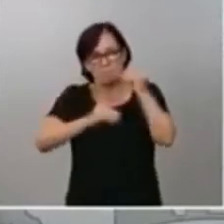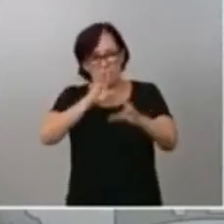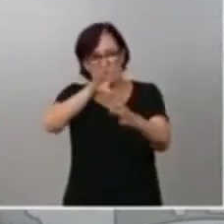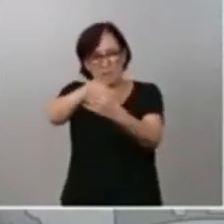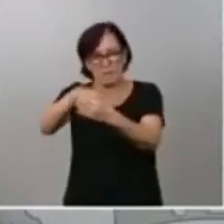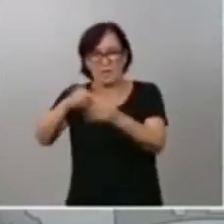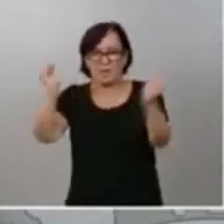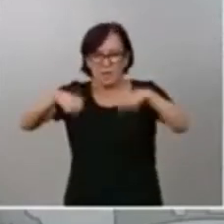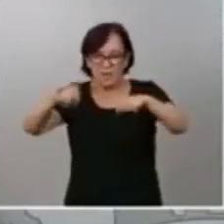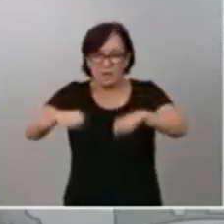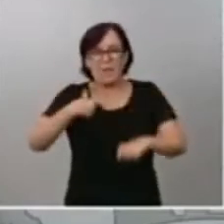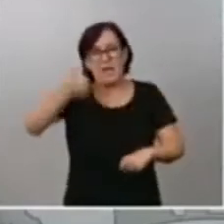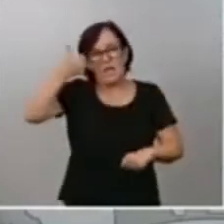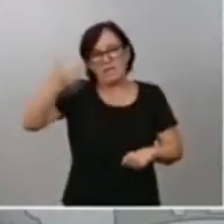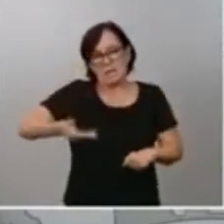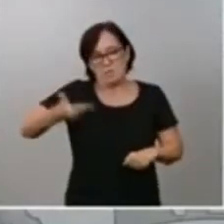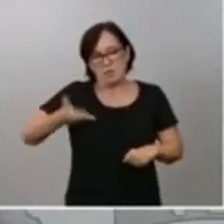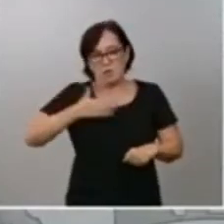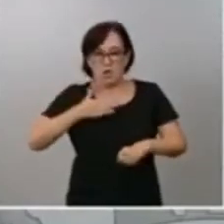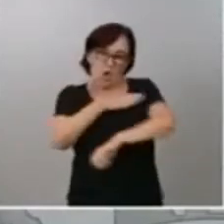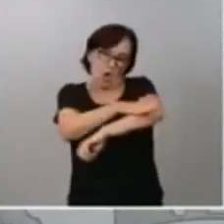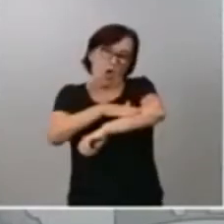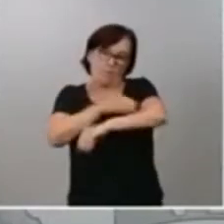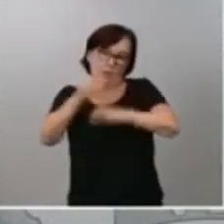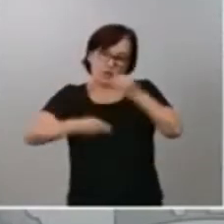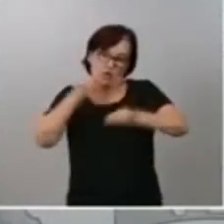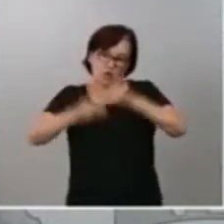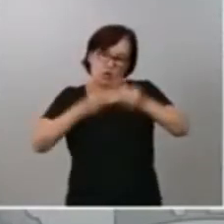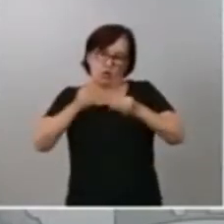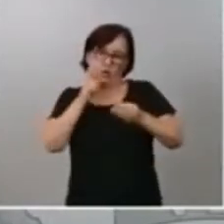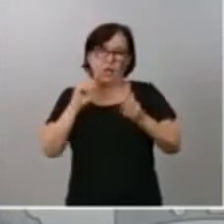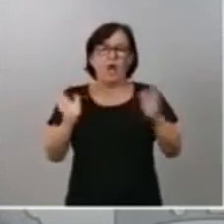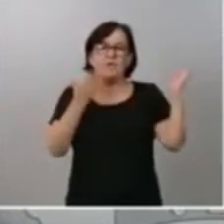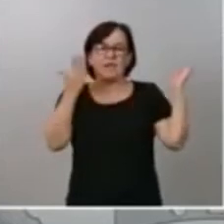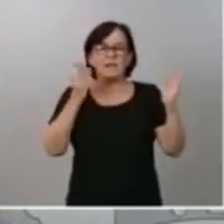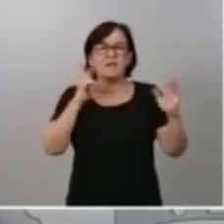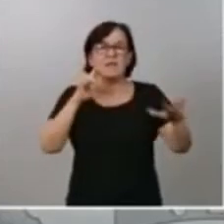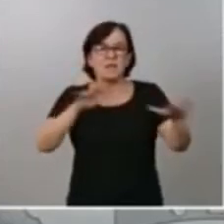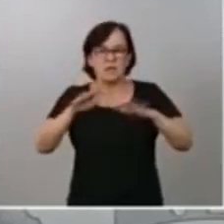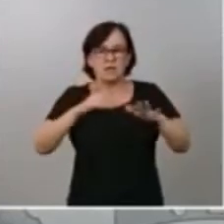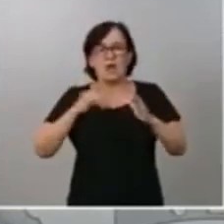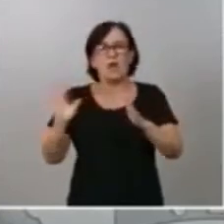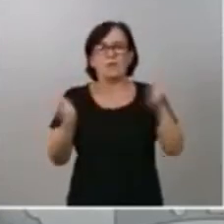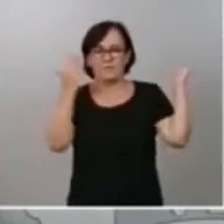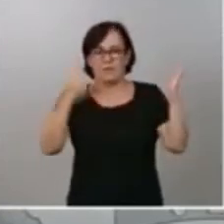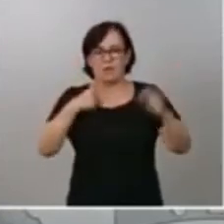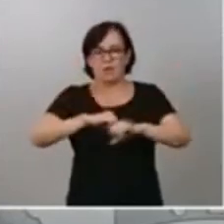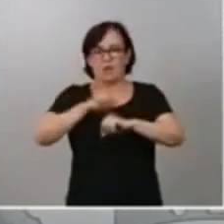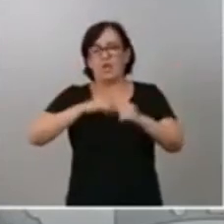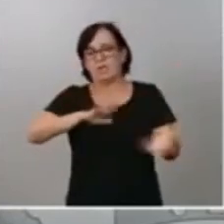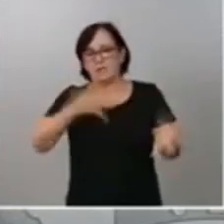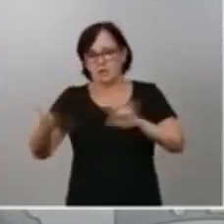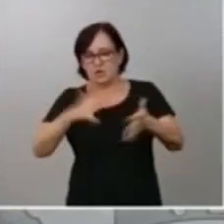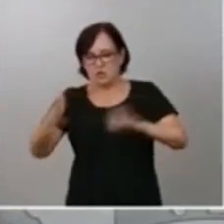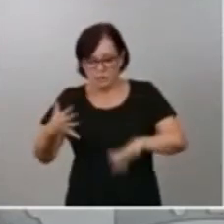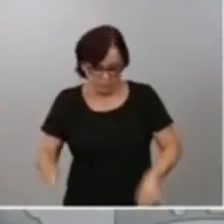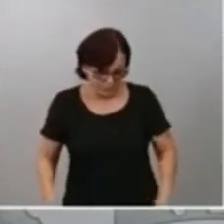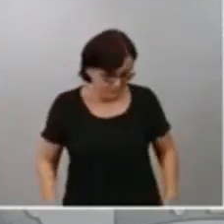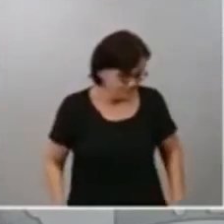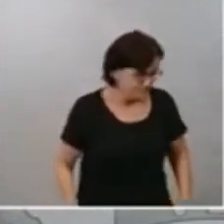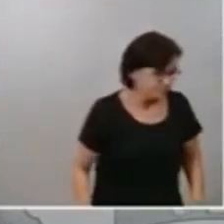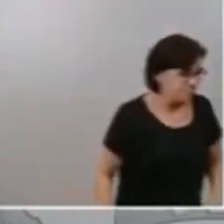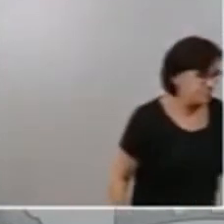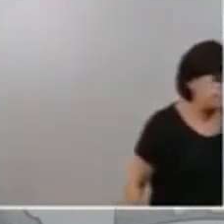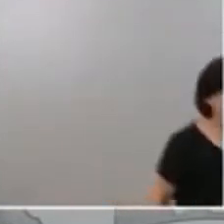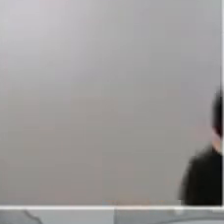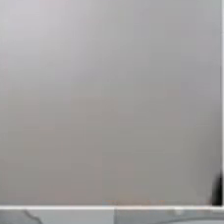juicio del Gobierno, sea en su fase de activación o en su fase de consecución. En primer lugar, en